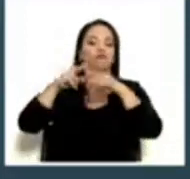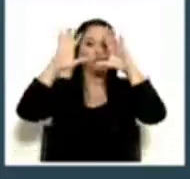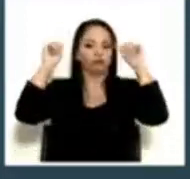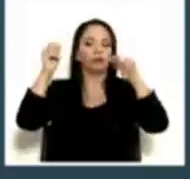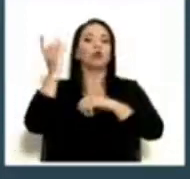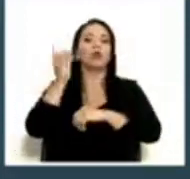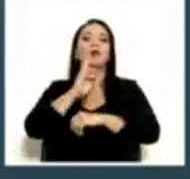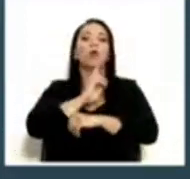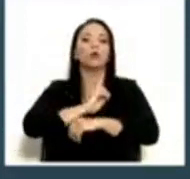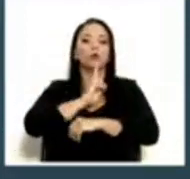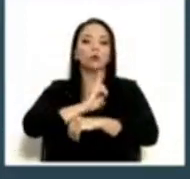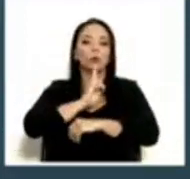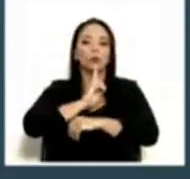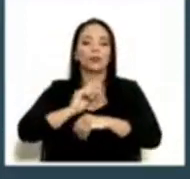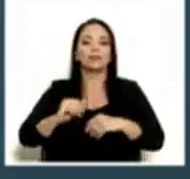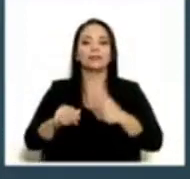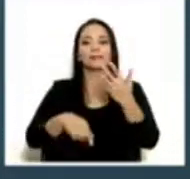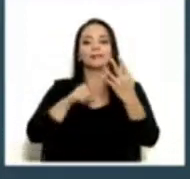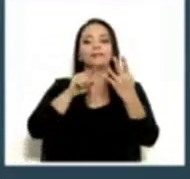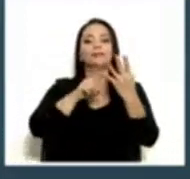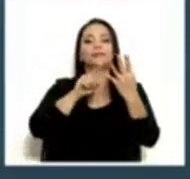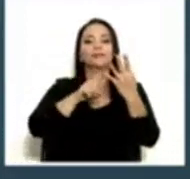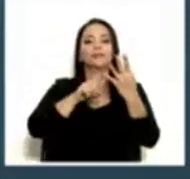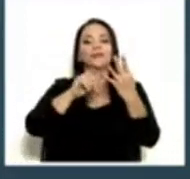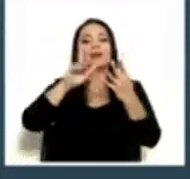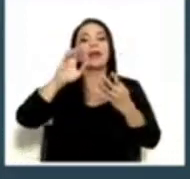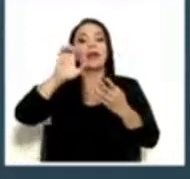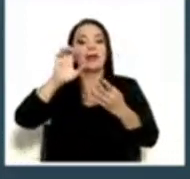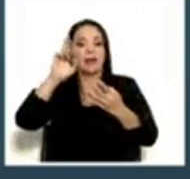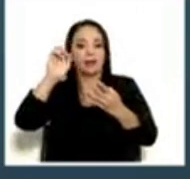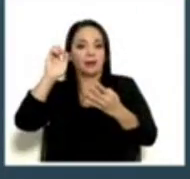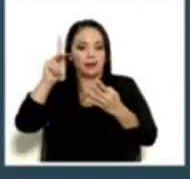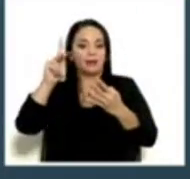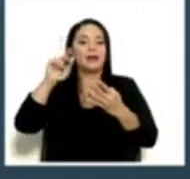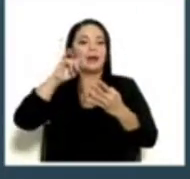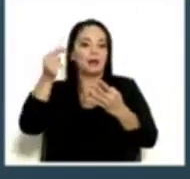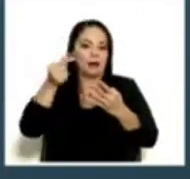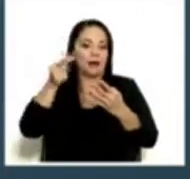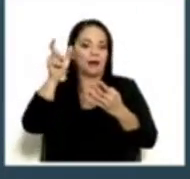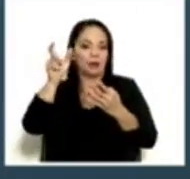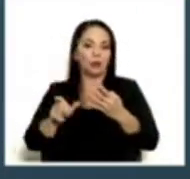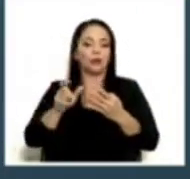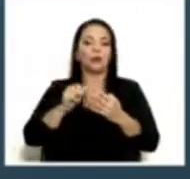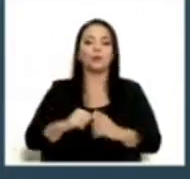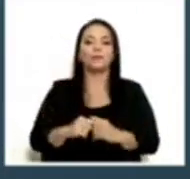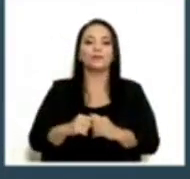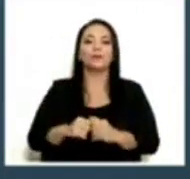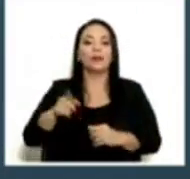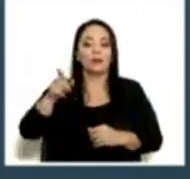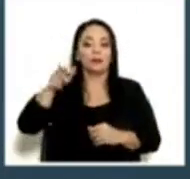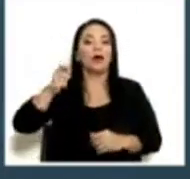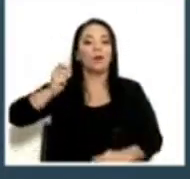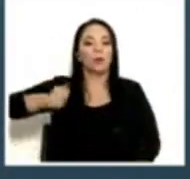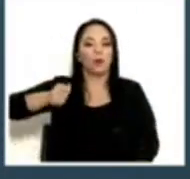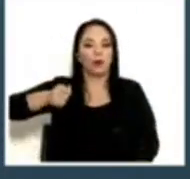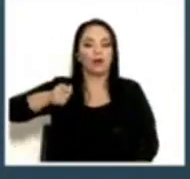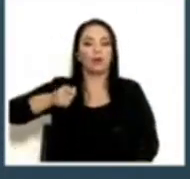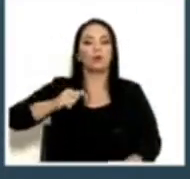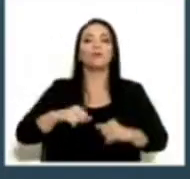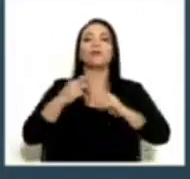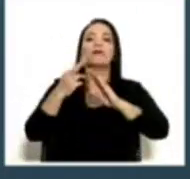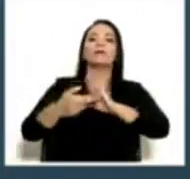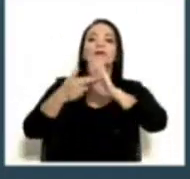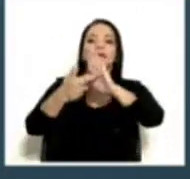Honduras. El señor Gerardo Ulate Quesada, abogado y